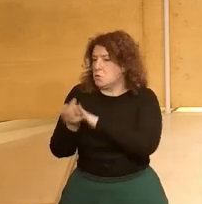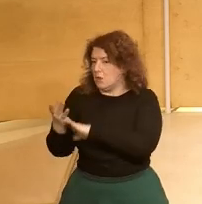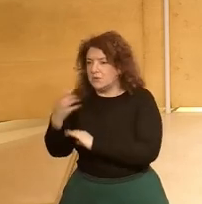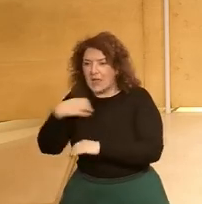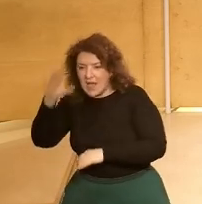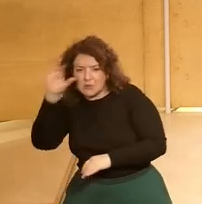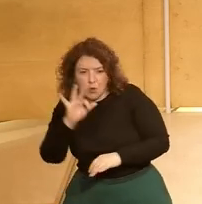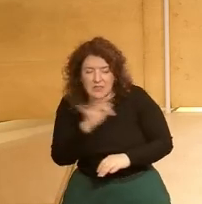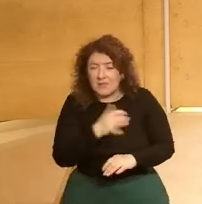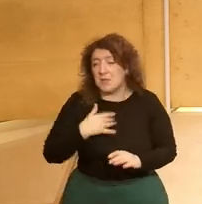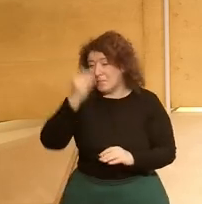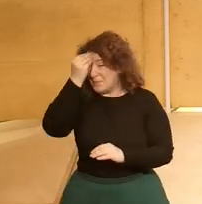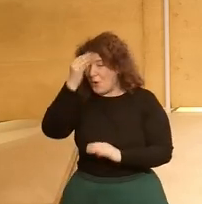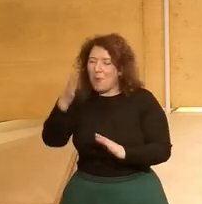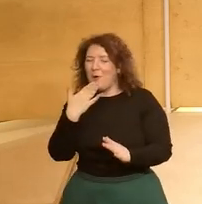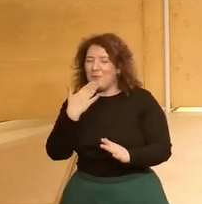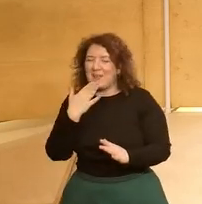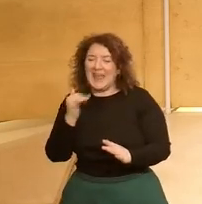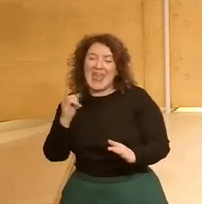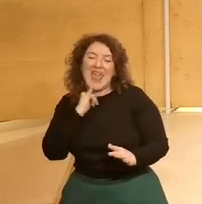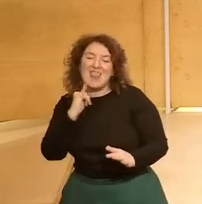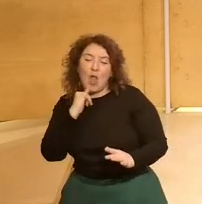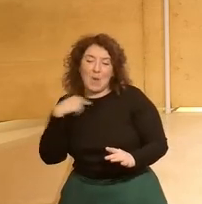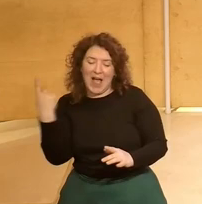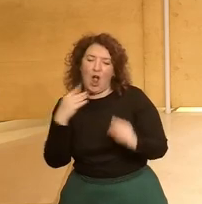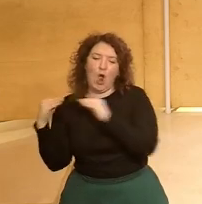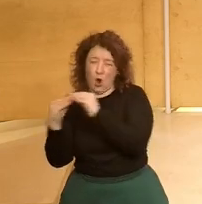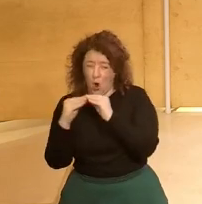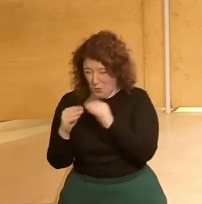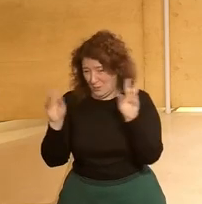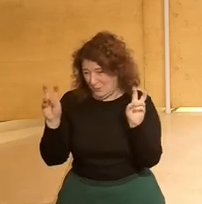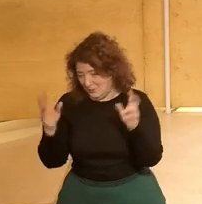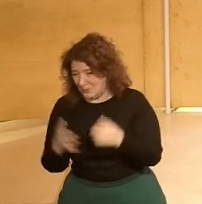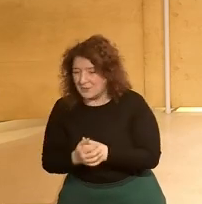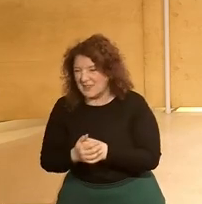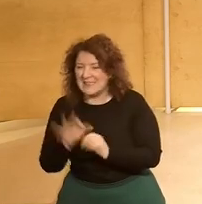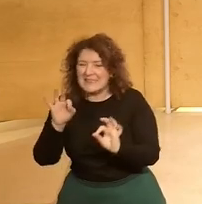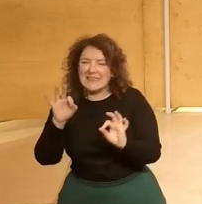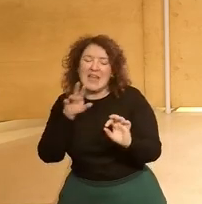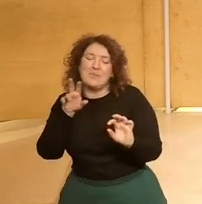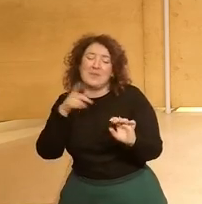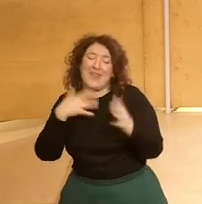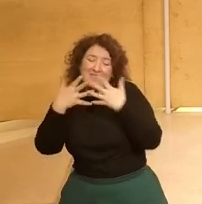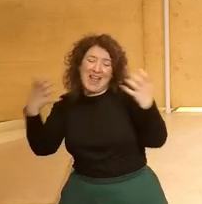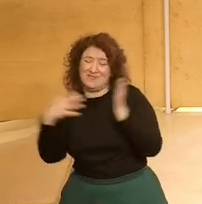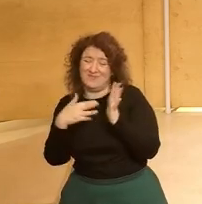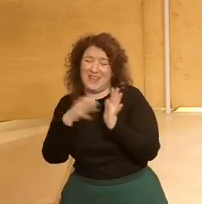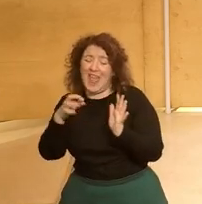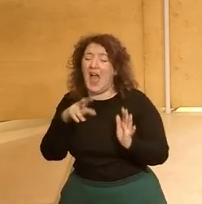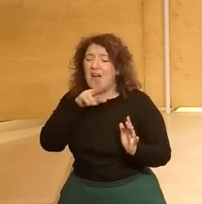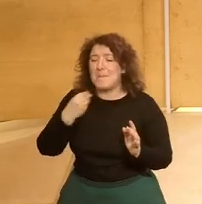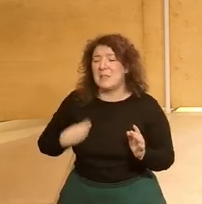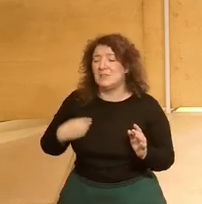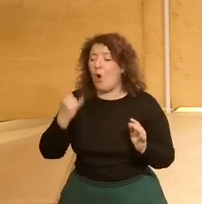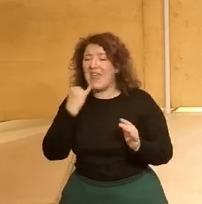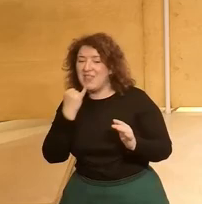empezamos a hablar el mismo idioma que creo que es algo muy importante y eso es algo eso de hablar el mismo idioma creo que es algo que cada vez hacemos